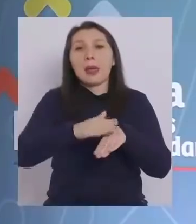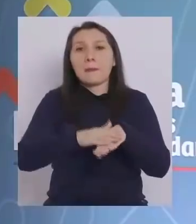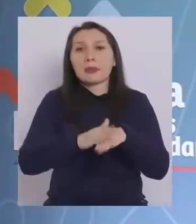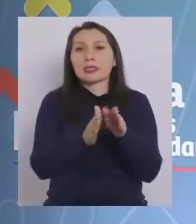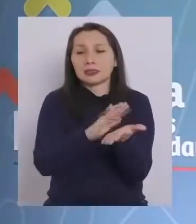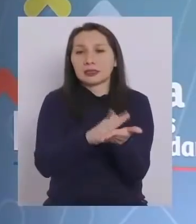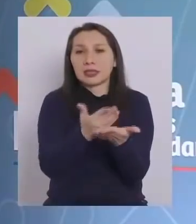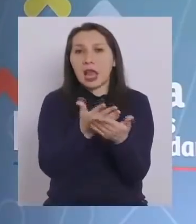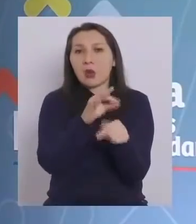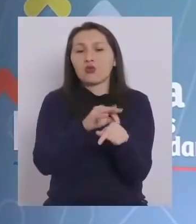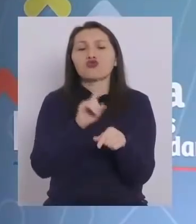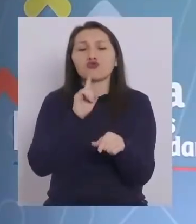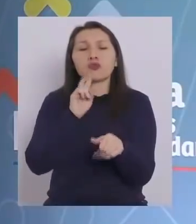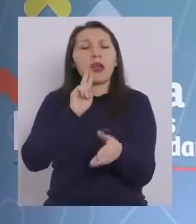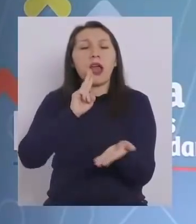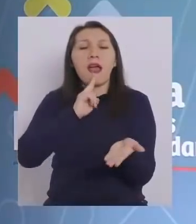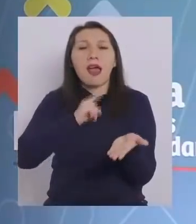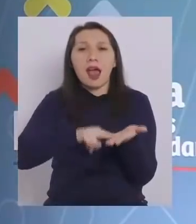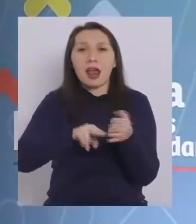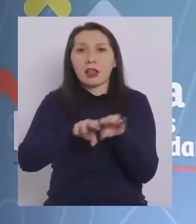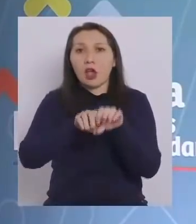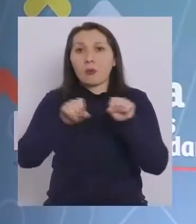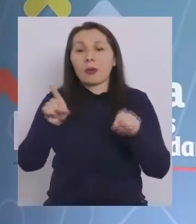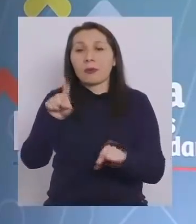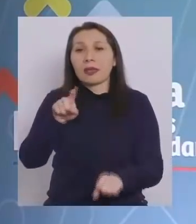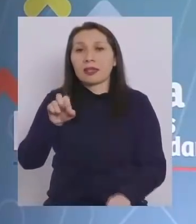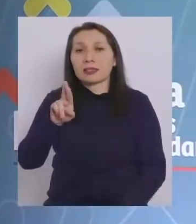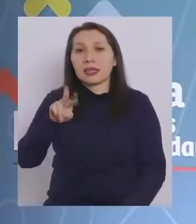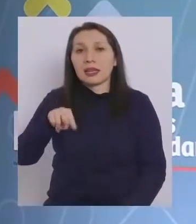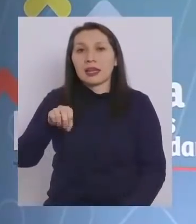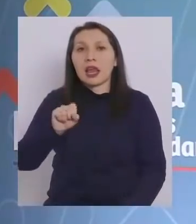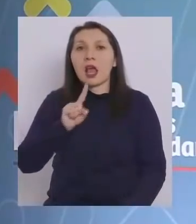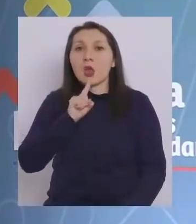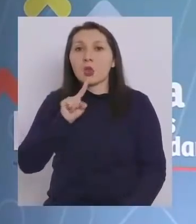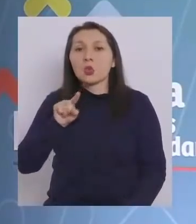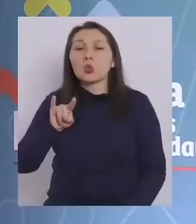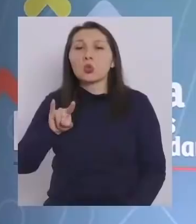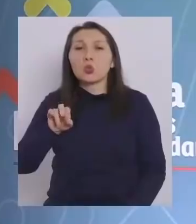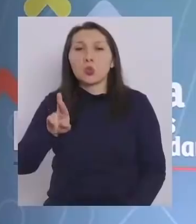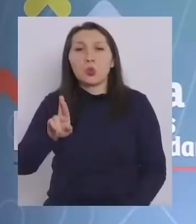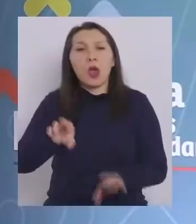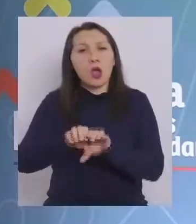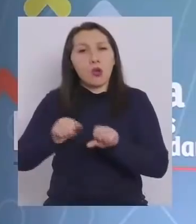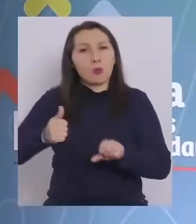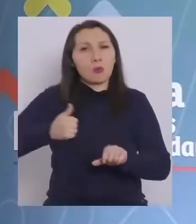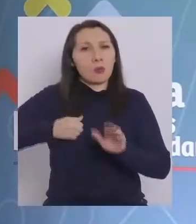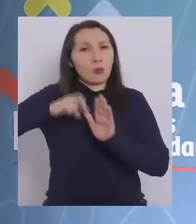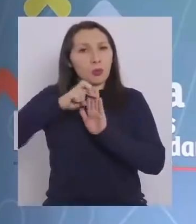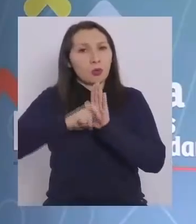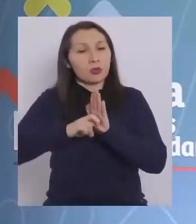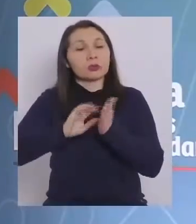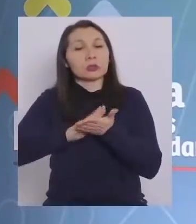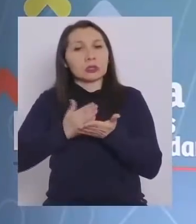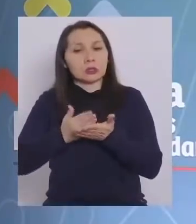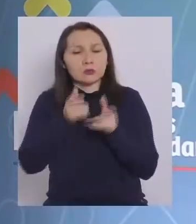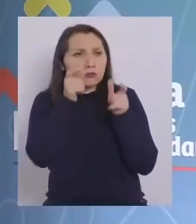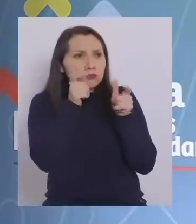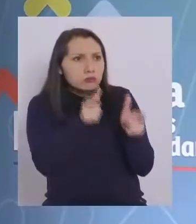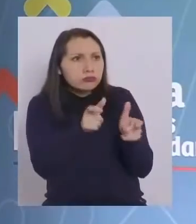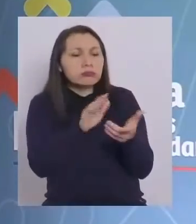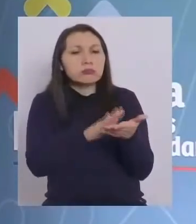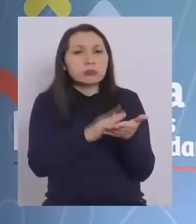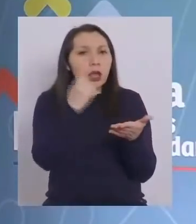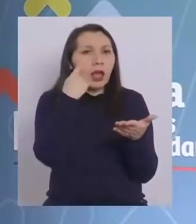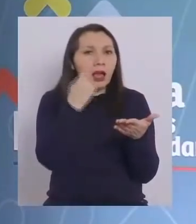Son hoteles que cuentan con de compromiso de Sernatur para cumplir con los protocolos sanitarios que han sido fiscalizados por la Seremia y la región metropolitana,